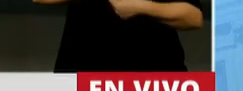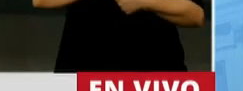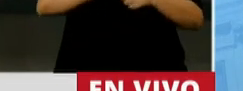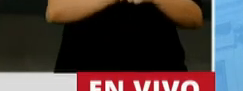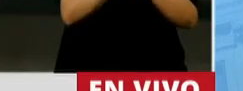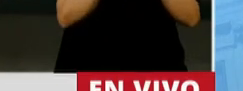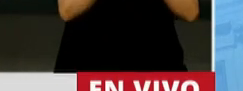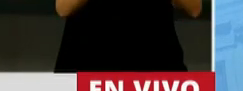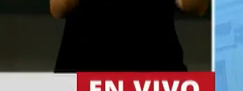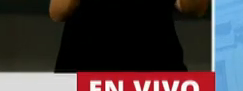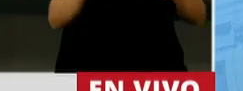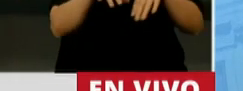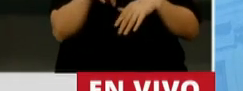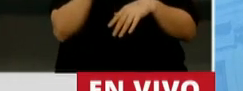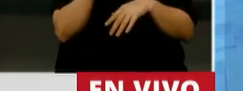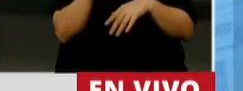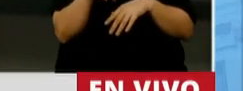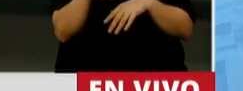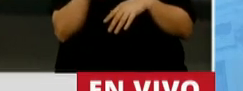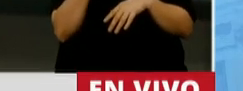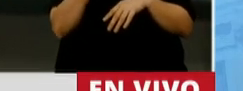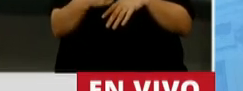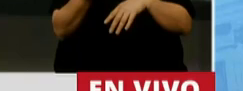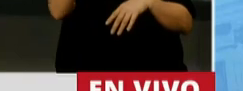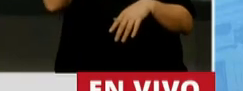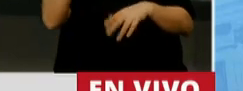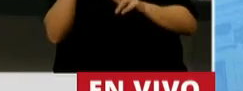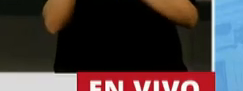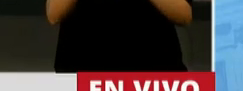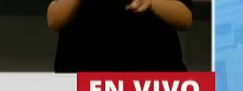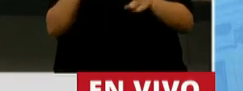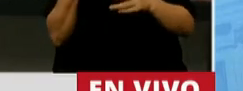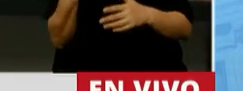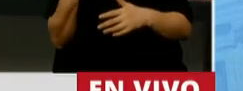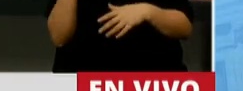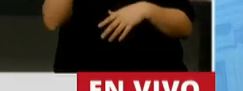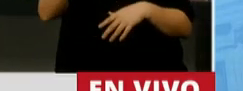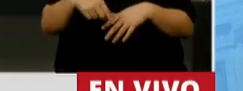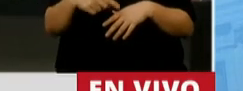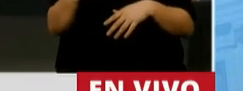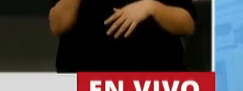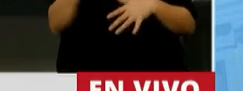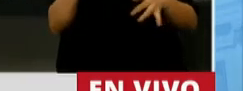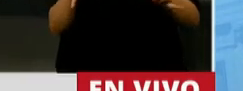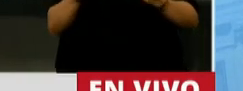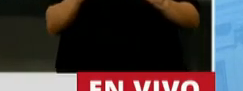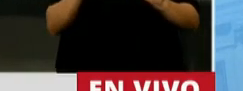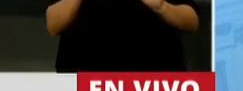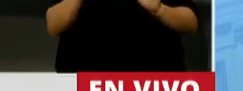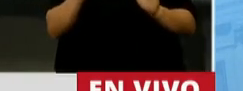consecuencia, porque no había virus ahí, y esto se dijo muchas veces, pero la consecuencia fue parecida.